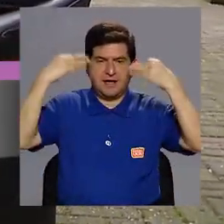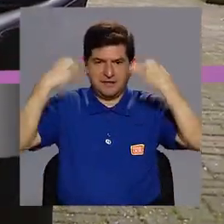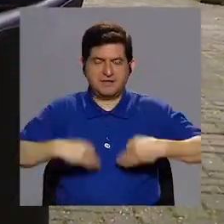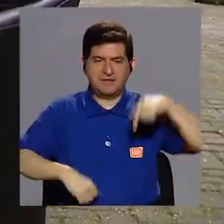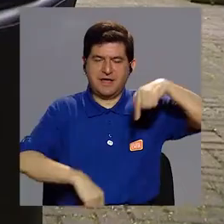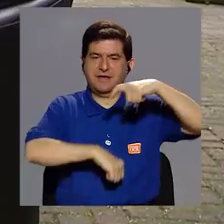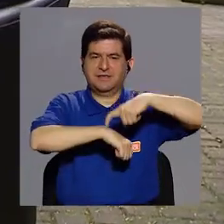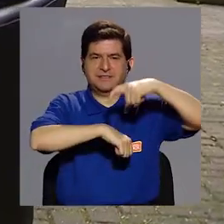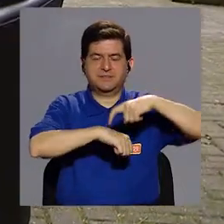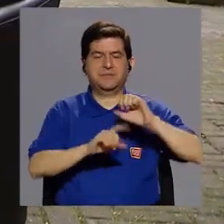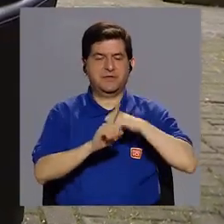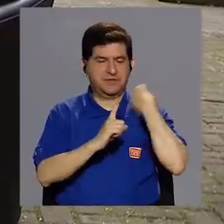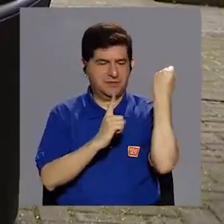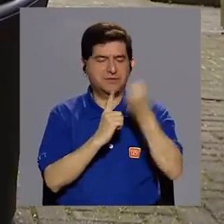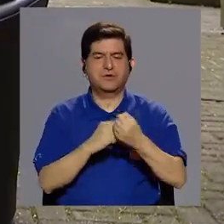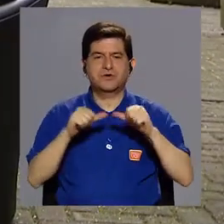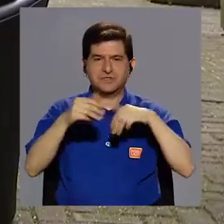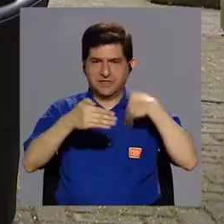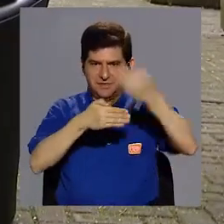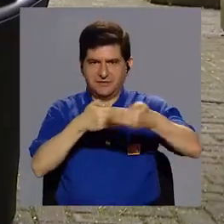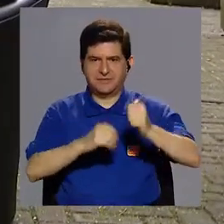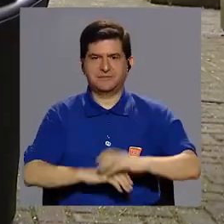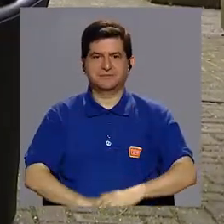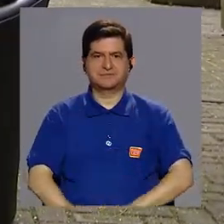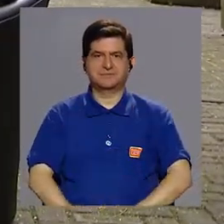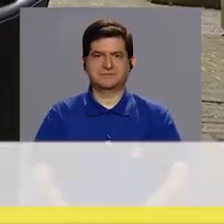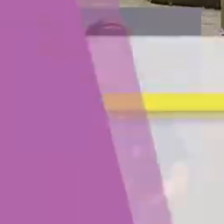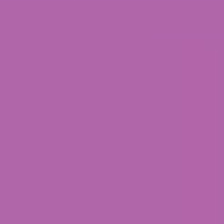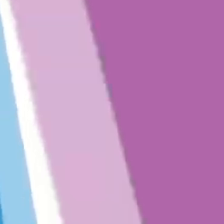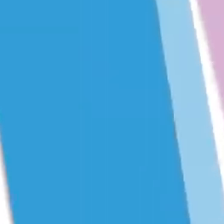la actividad física hoy en día en nuestra sociedad. Ya regresamos.